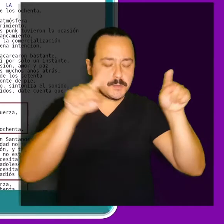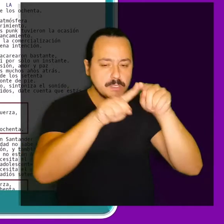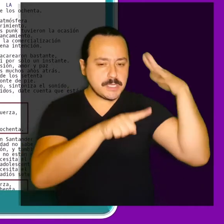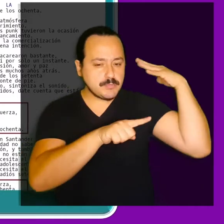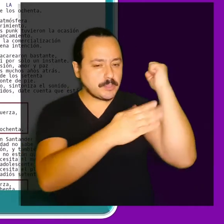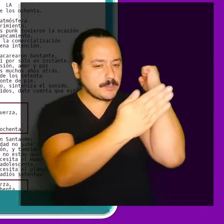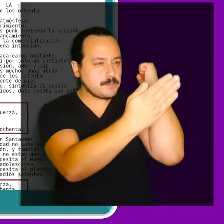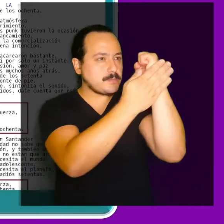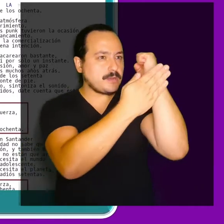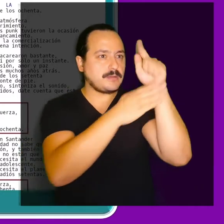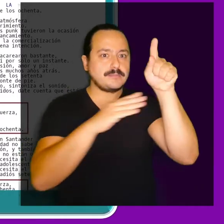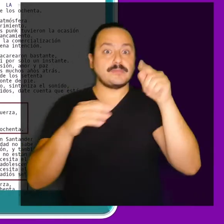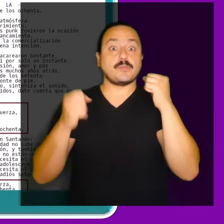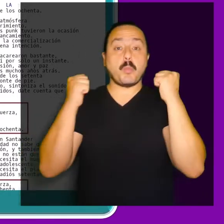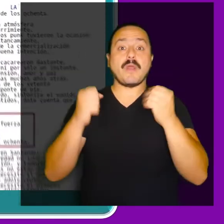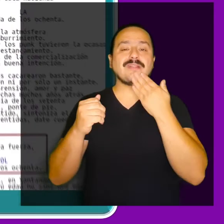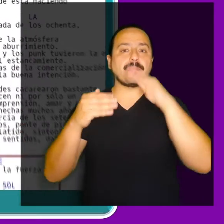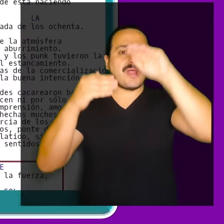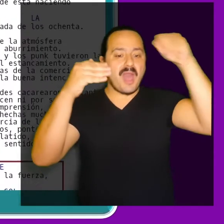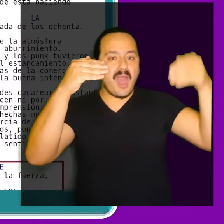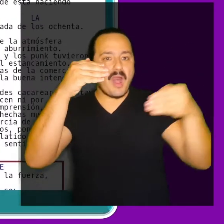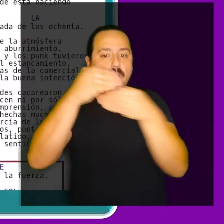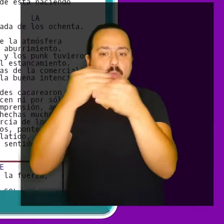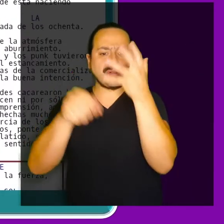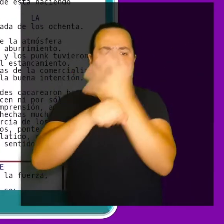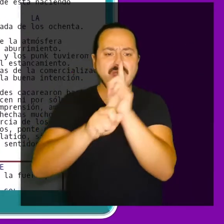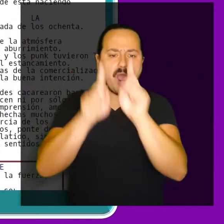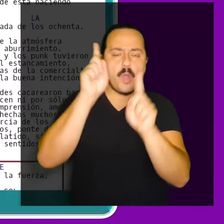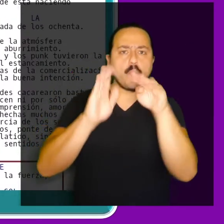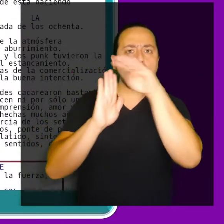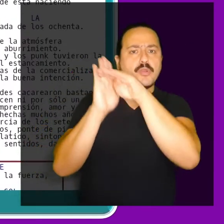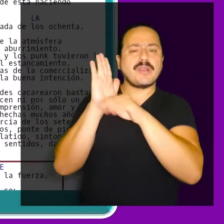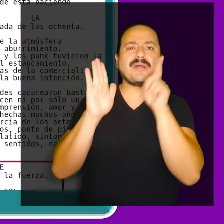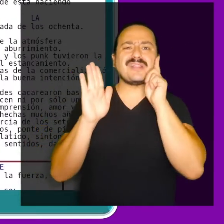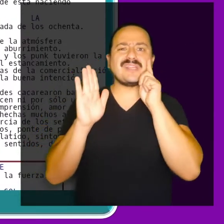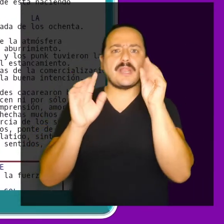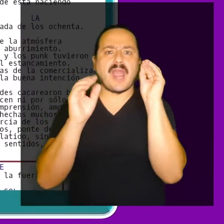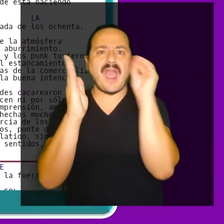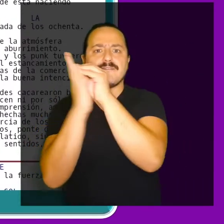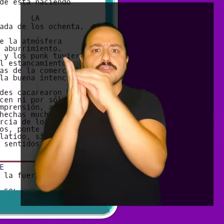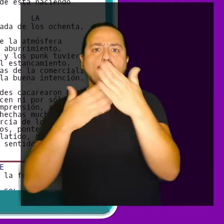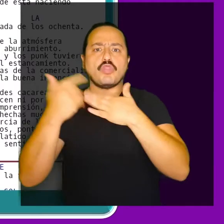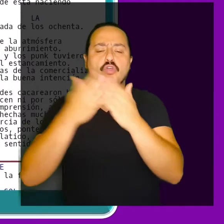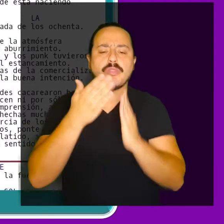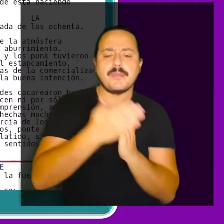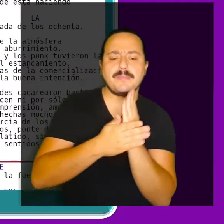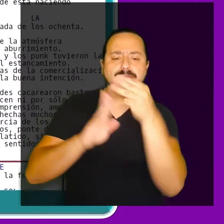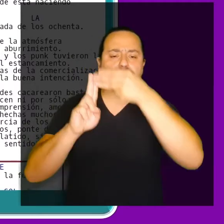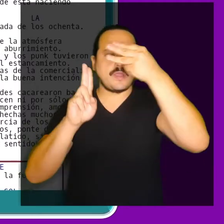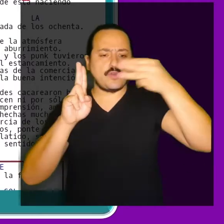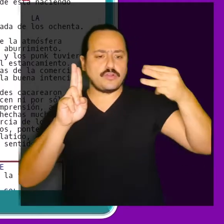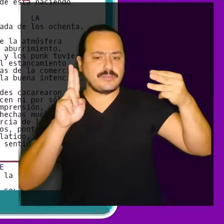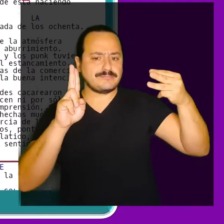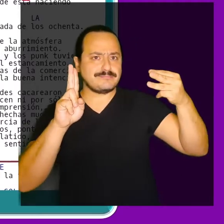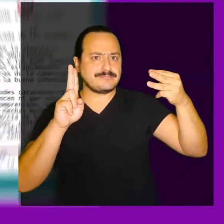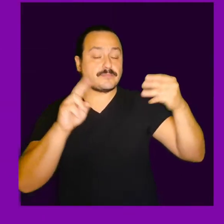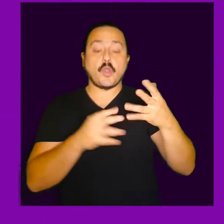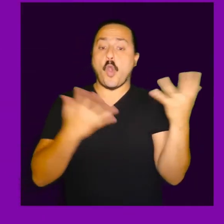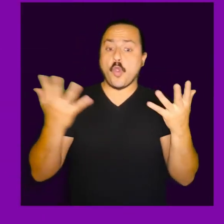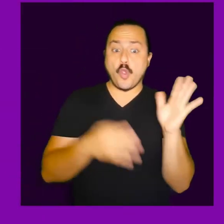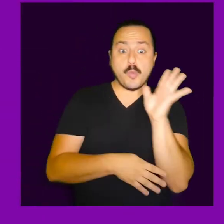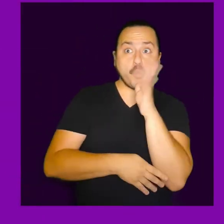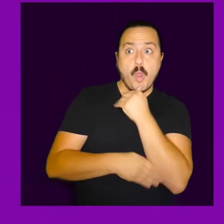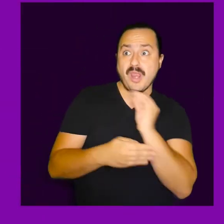acordes. La mayoría de los cancioneros incorpora los acordes en la sílaba del texto donde se toca, hasta que se genera un cambio.